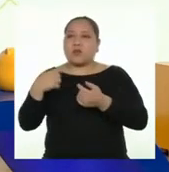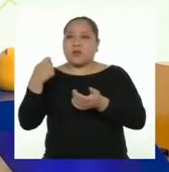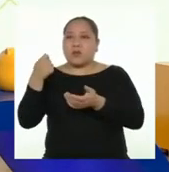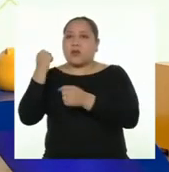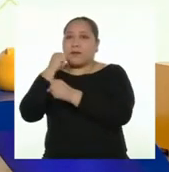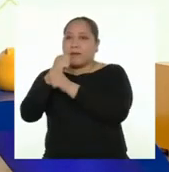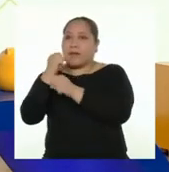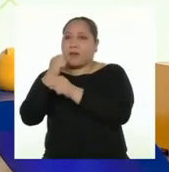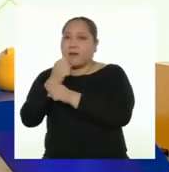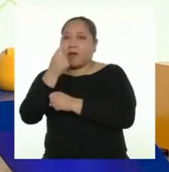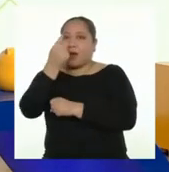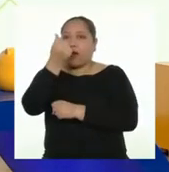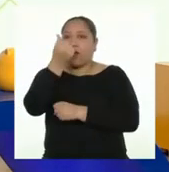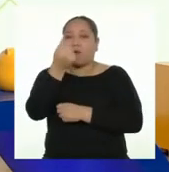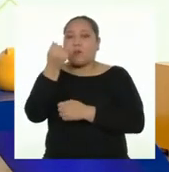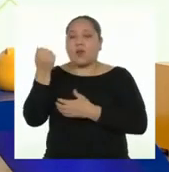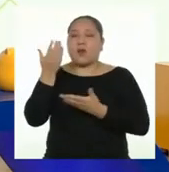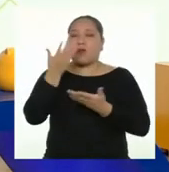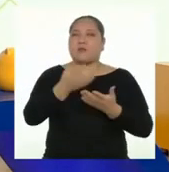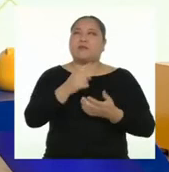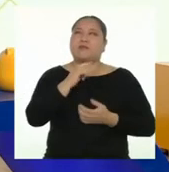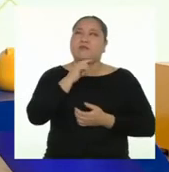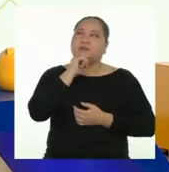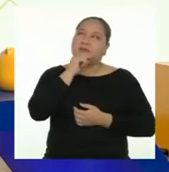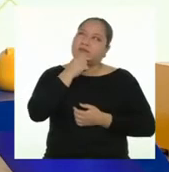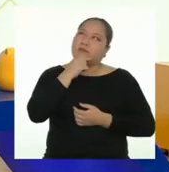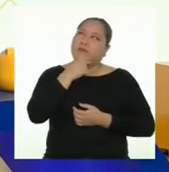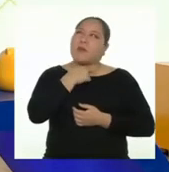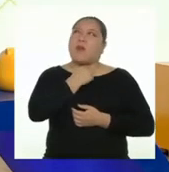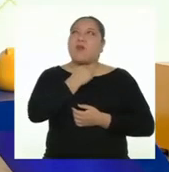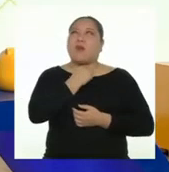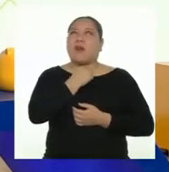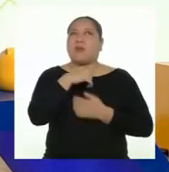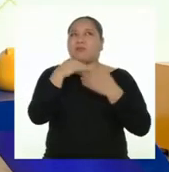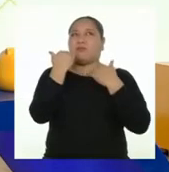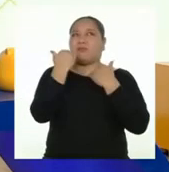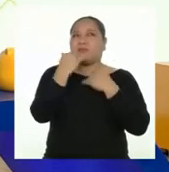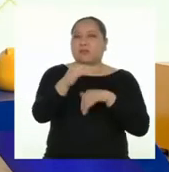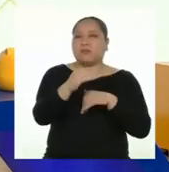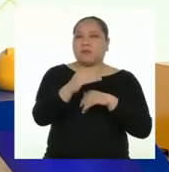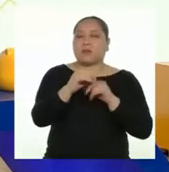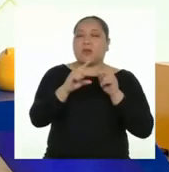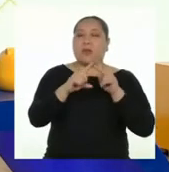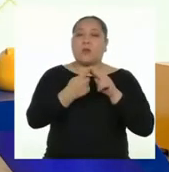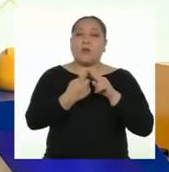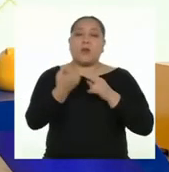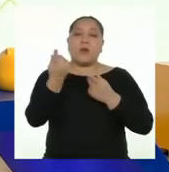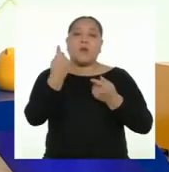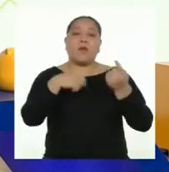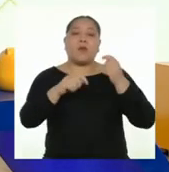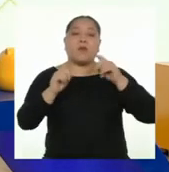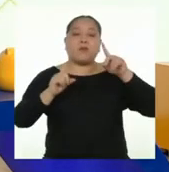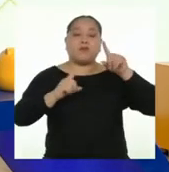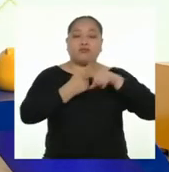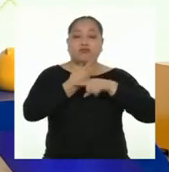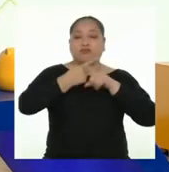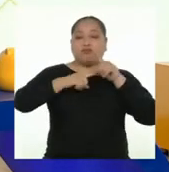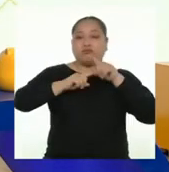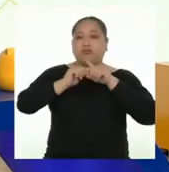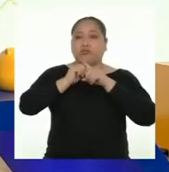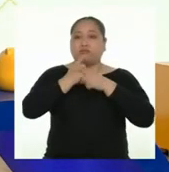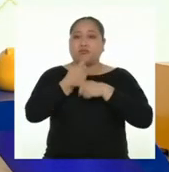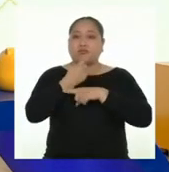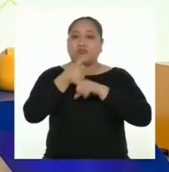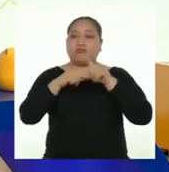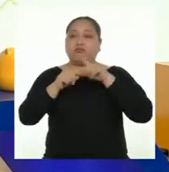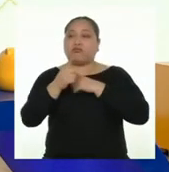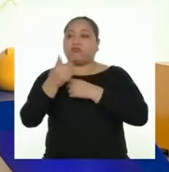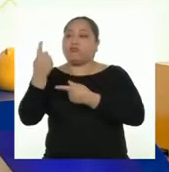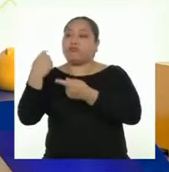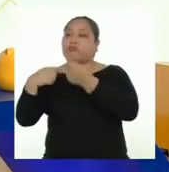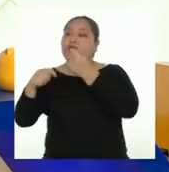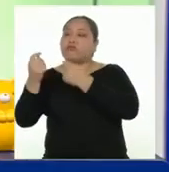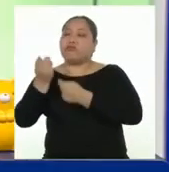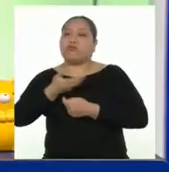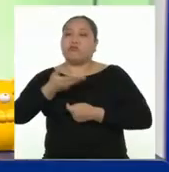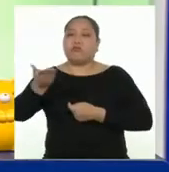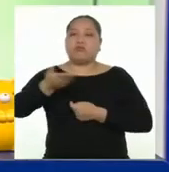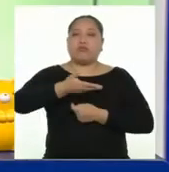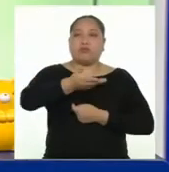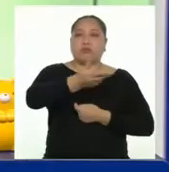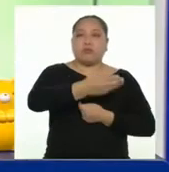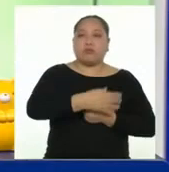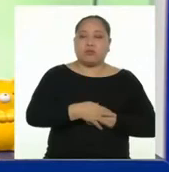tenía la casa. Mi abuela se sentía un tanto limitada por eso, pero empezó a vender los tejidos que hacía con ayuda de algunas amigas.